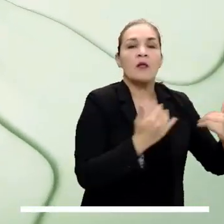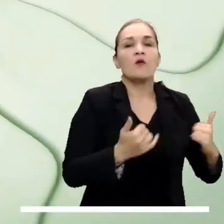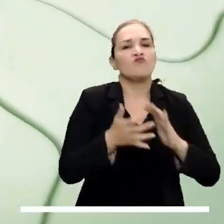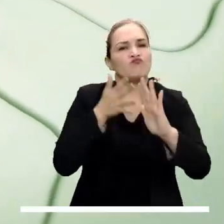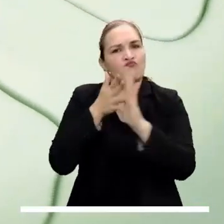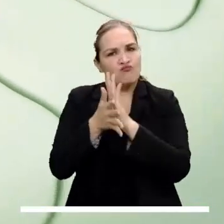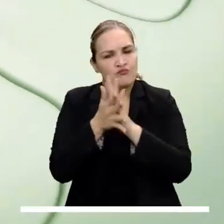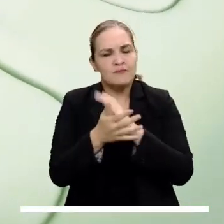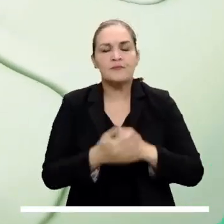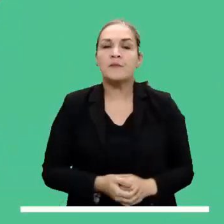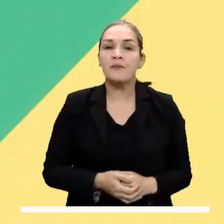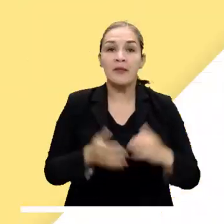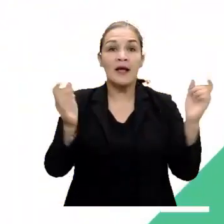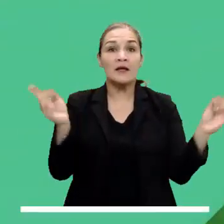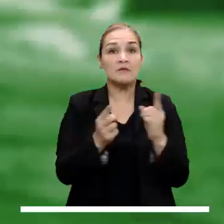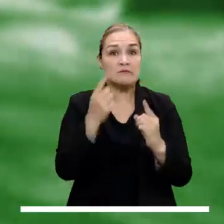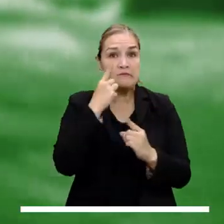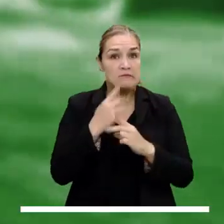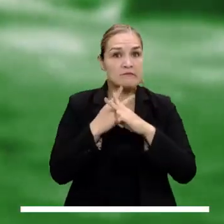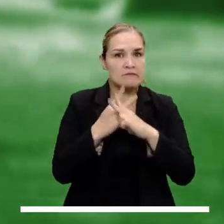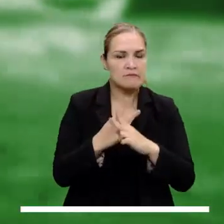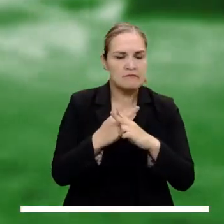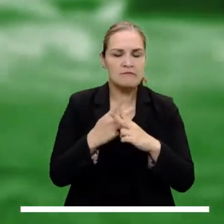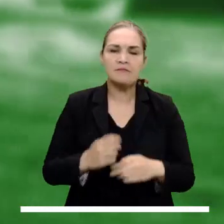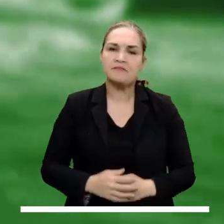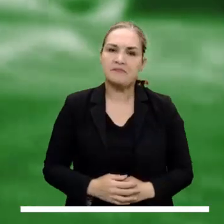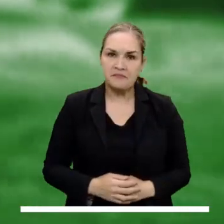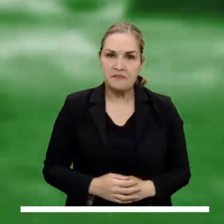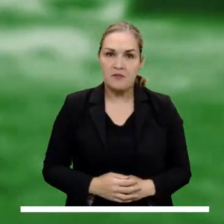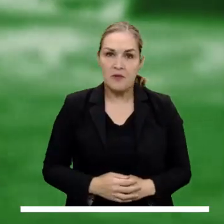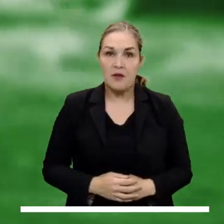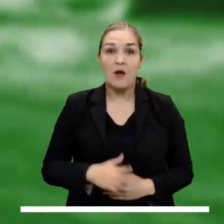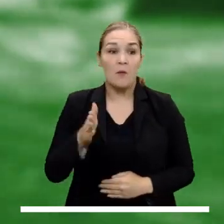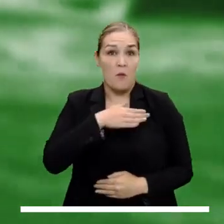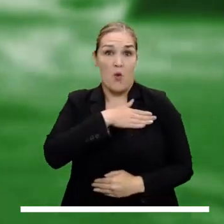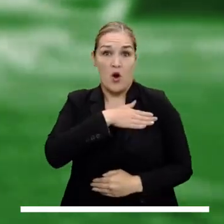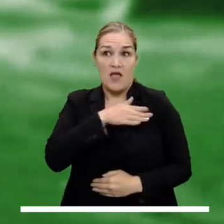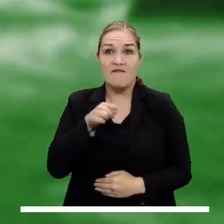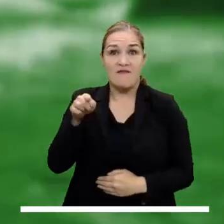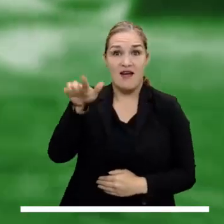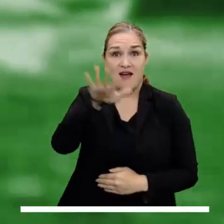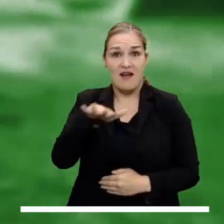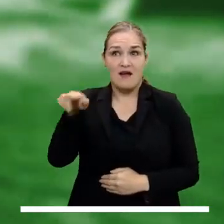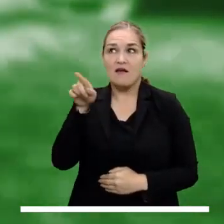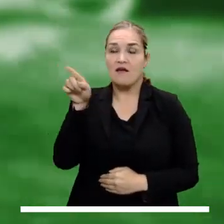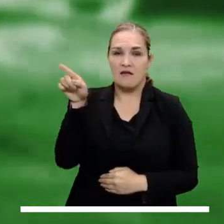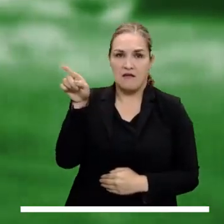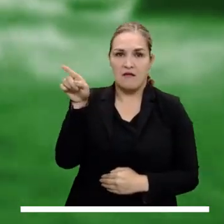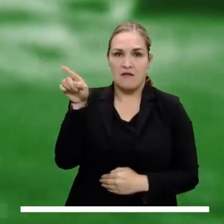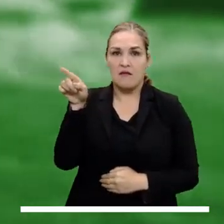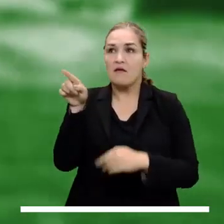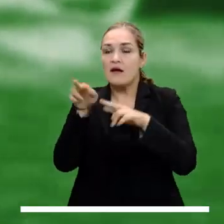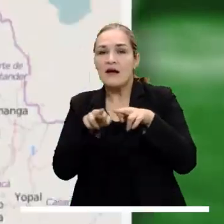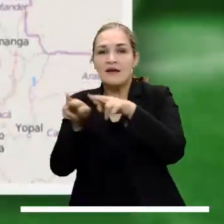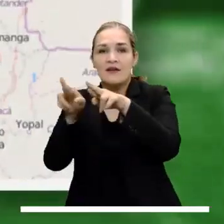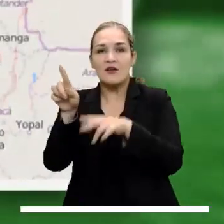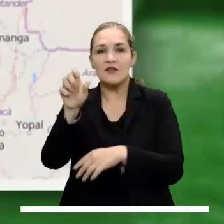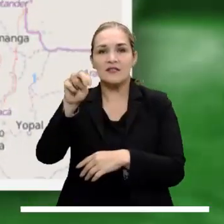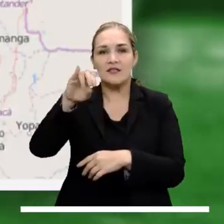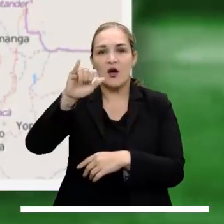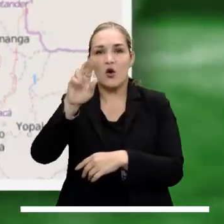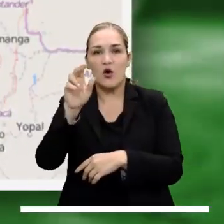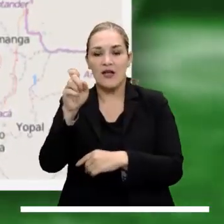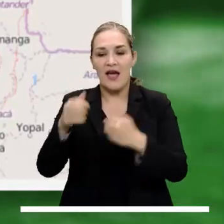distantes. En esta sección, los invitamos a conocer un resumen de las alertas. En San Jacinto,